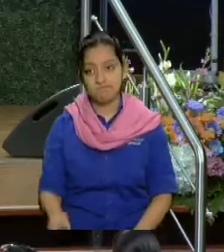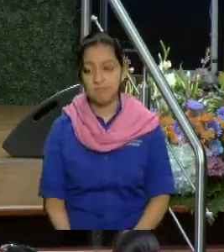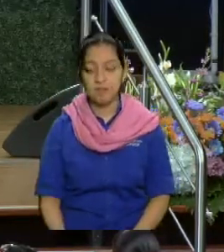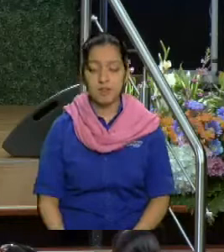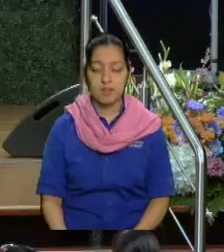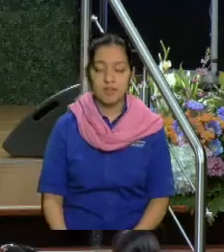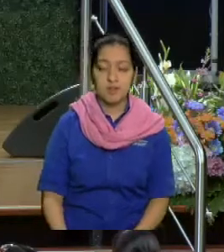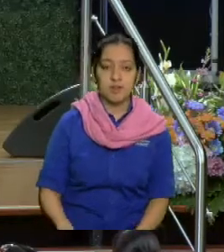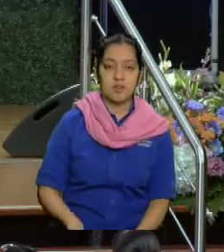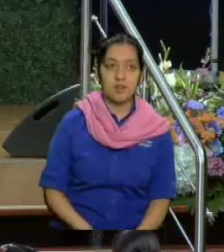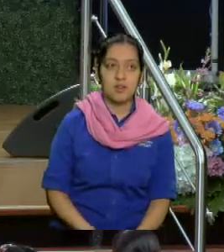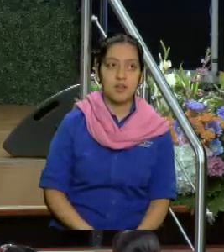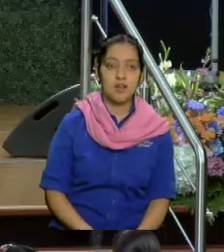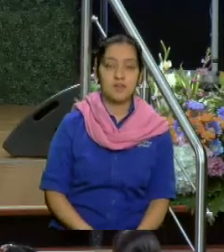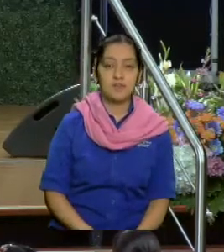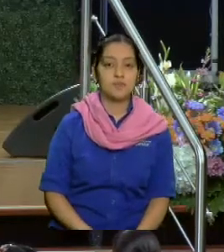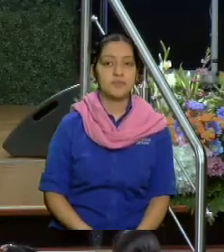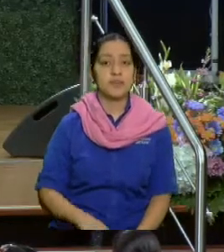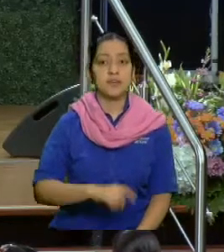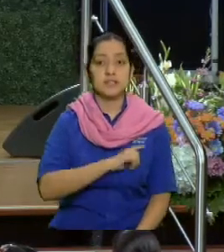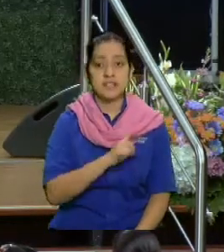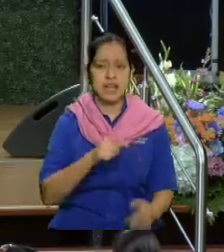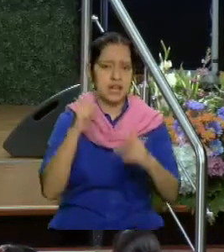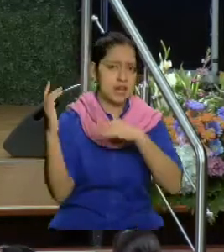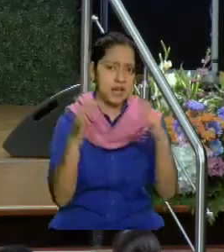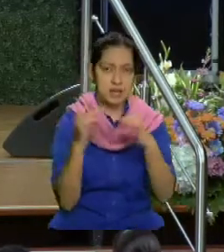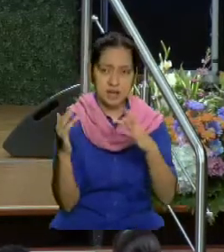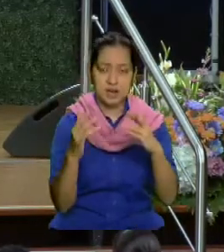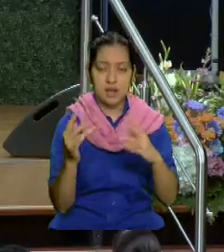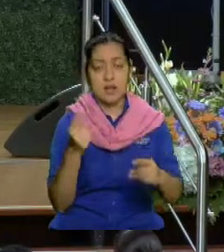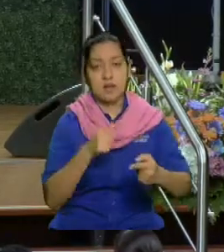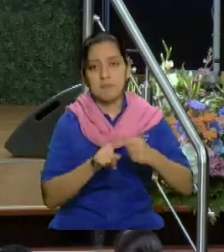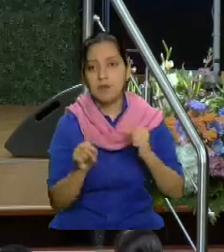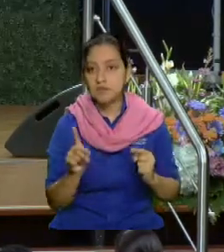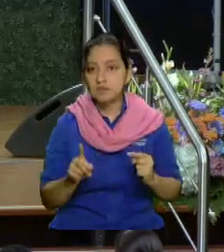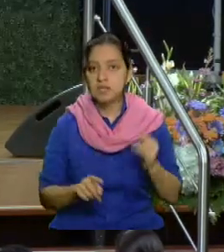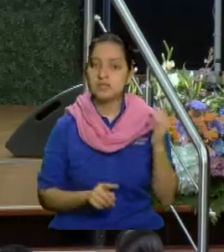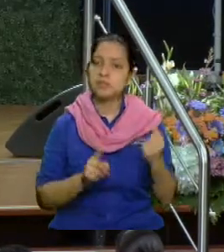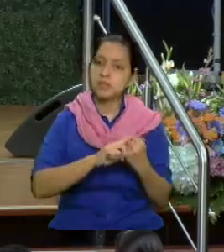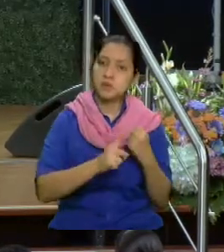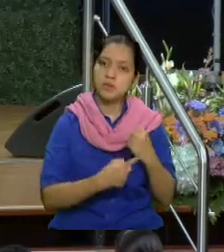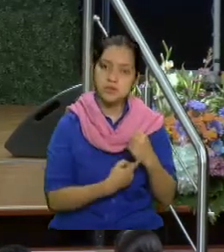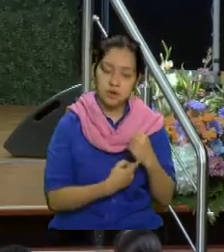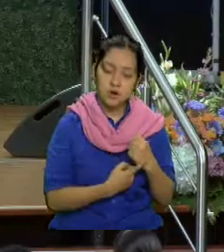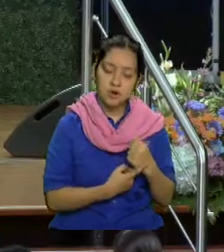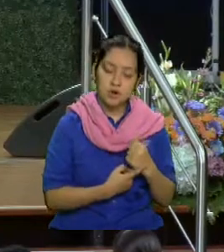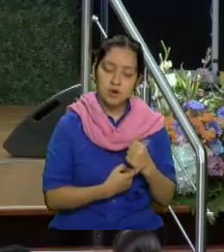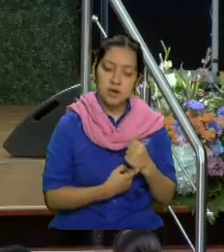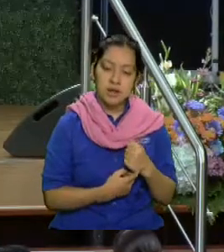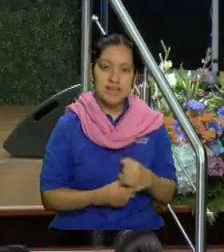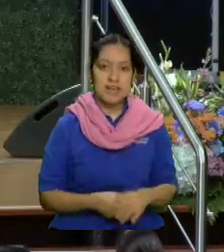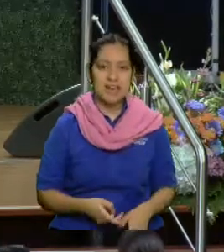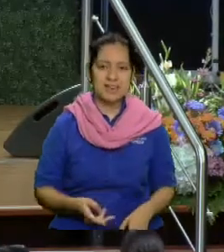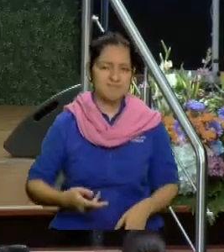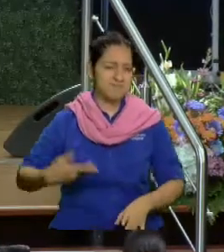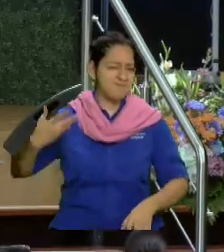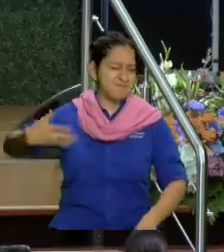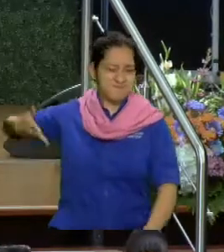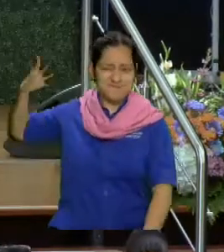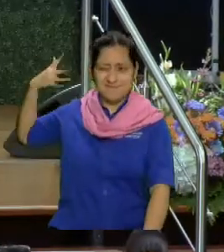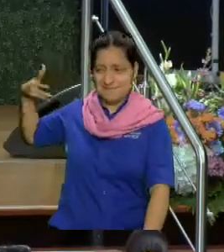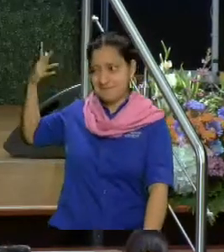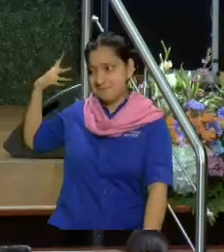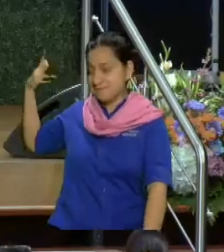me leyeron el titular. Pero es una situación que data de miles de años.